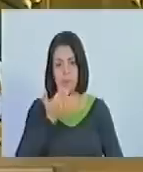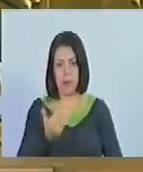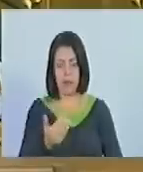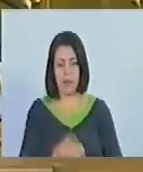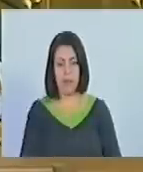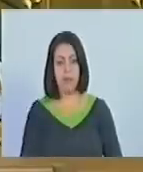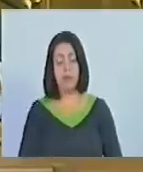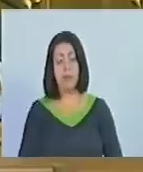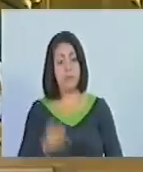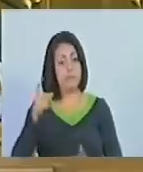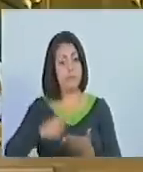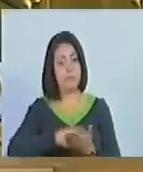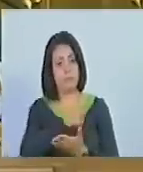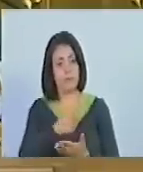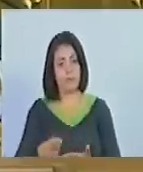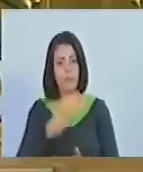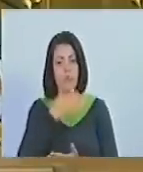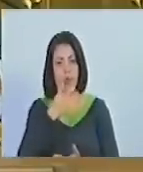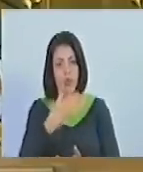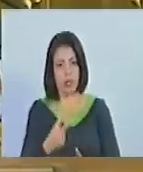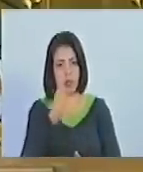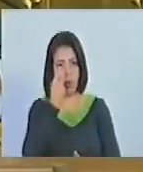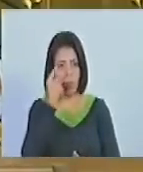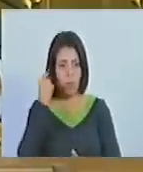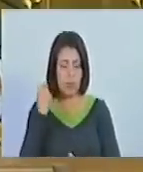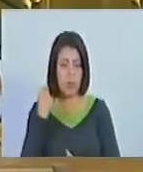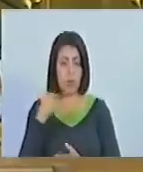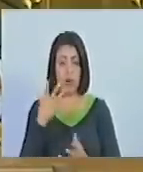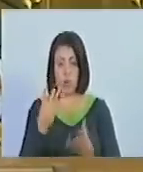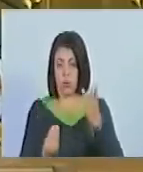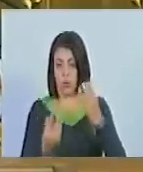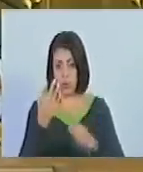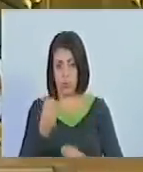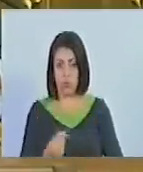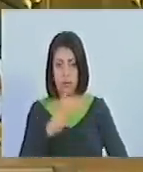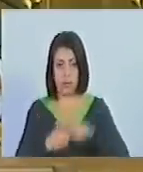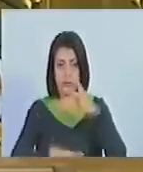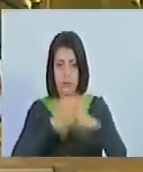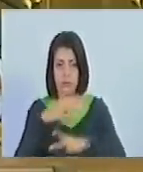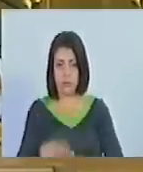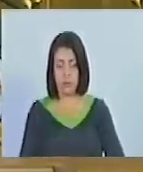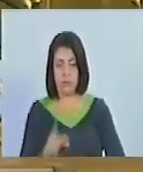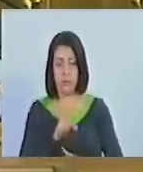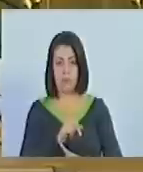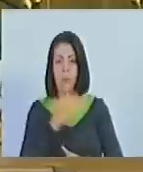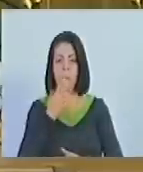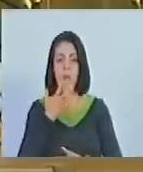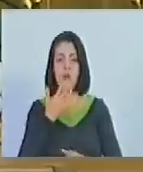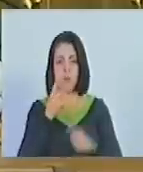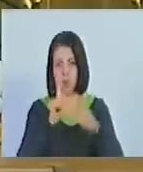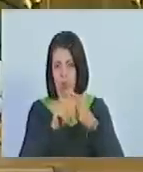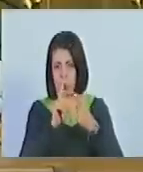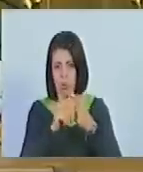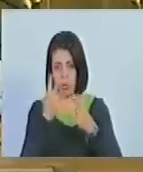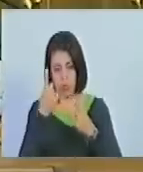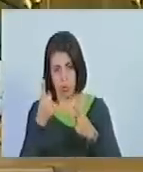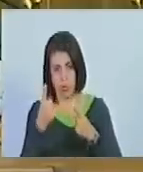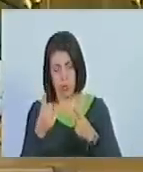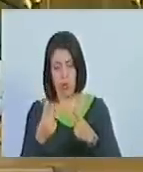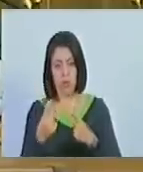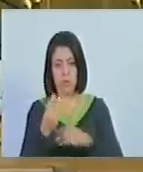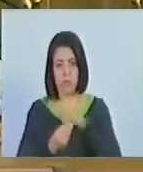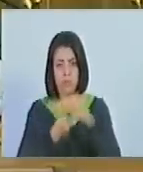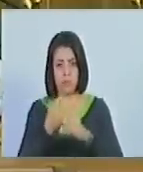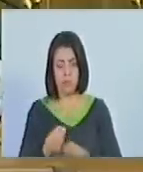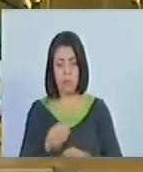para la revocatoria de las voceras o voceros del Consejo Comunal procede en los siguientes casos. 1. Por solicitud